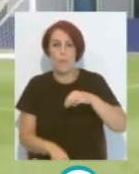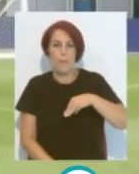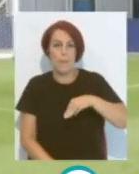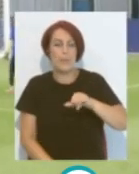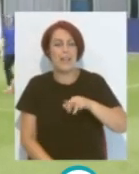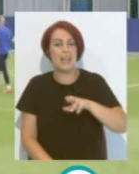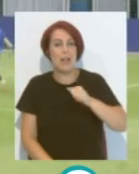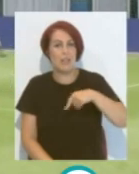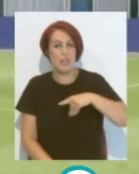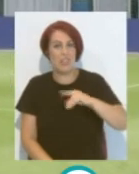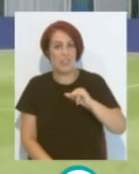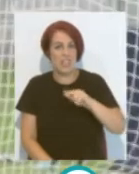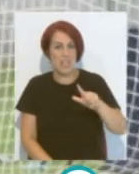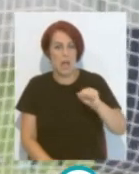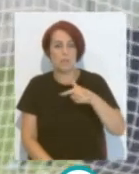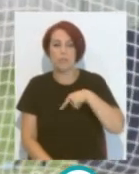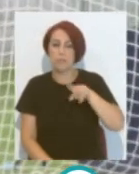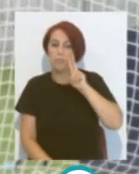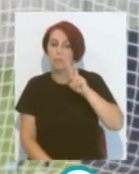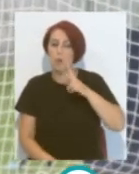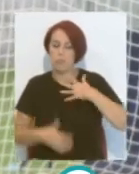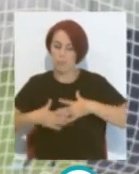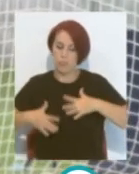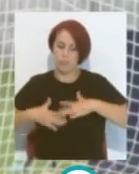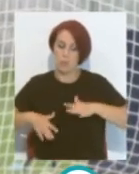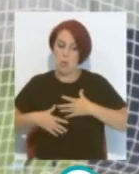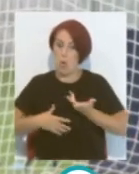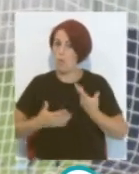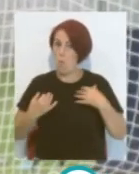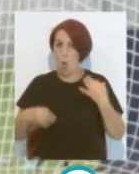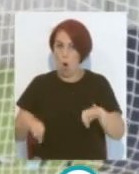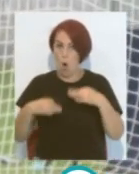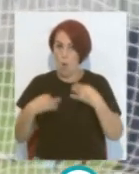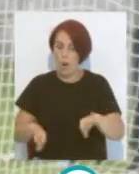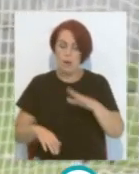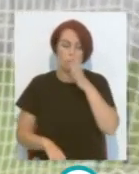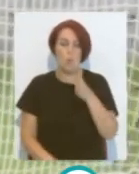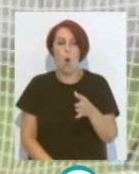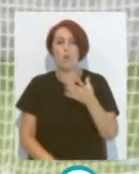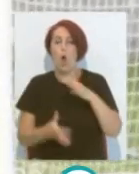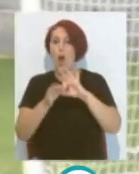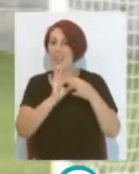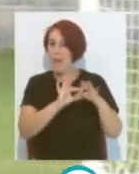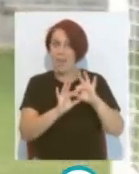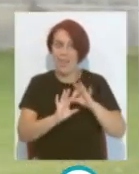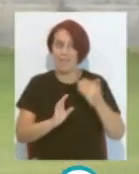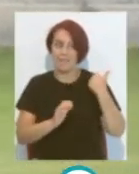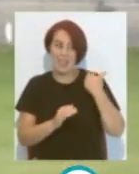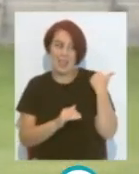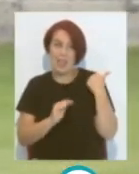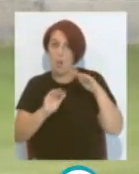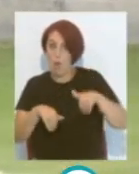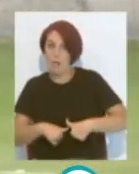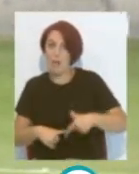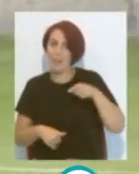Lo vimos ahí Vestido de paisano Porque regresaba De las Olimpiadas Donde jugó Donde